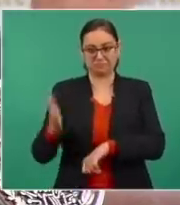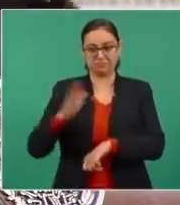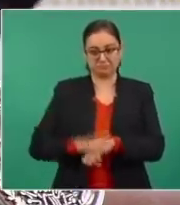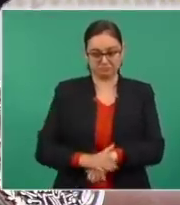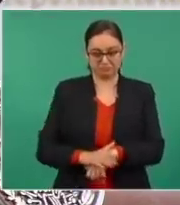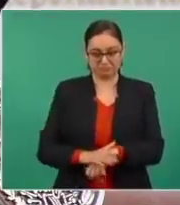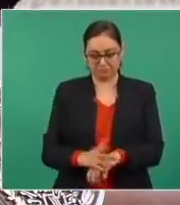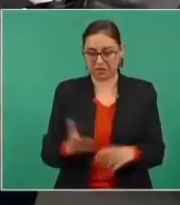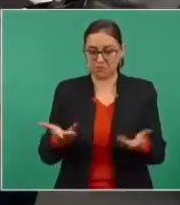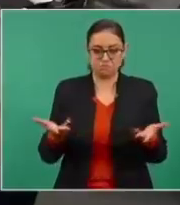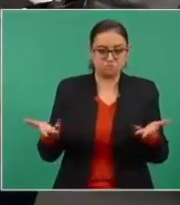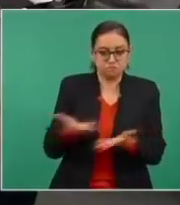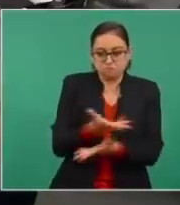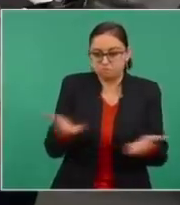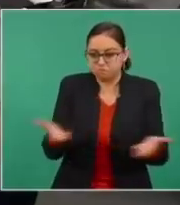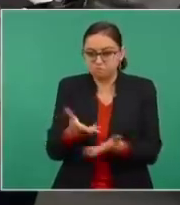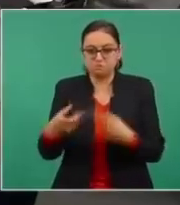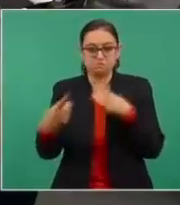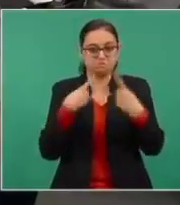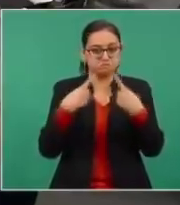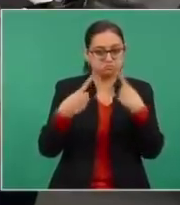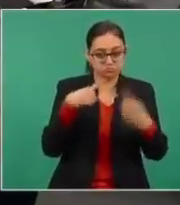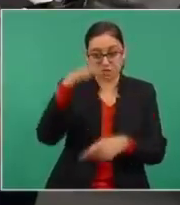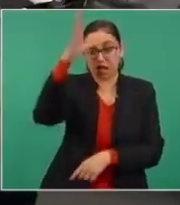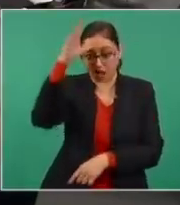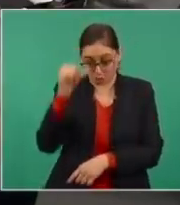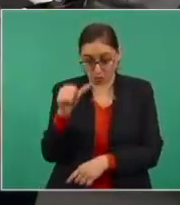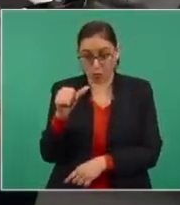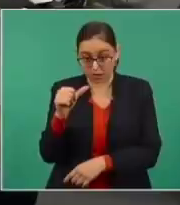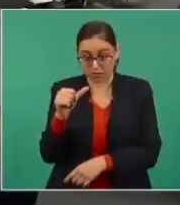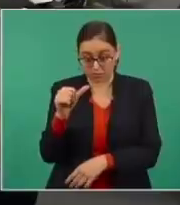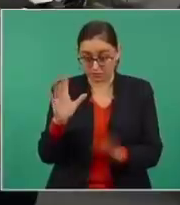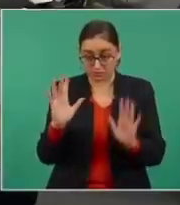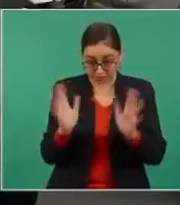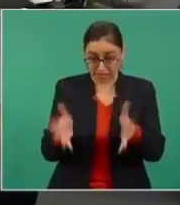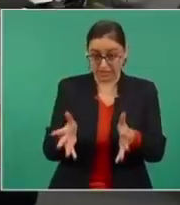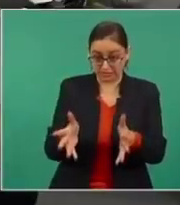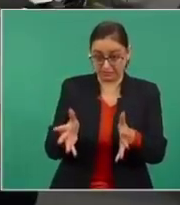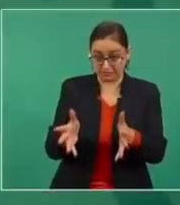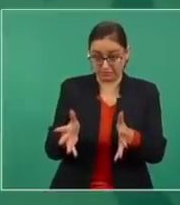llegan a este acuerdo y el grupo